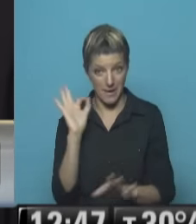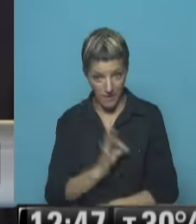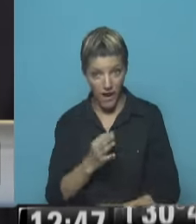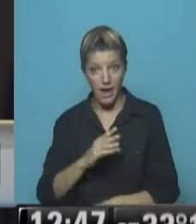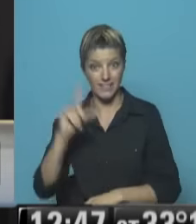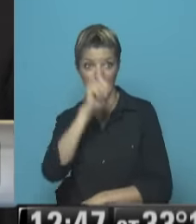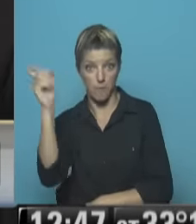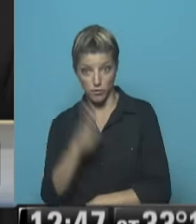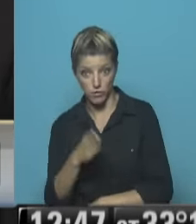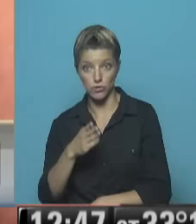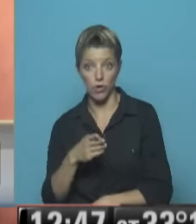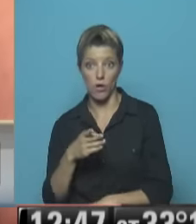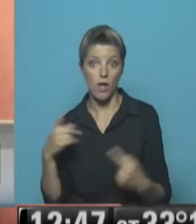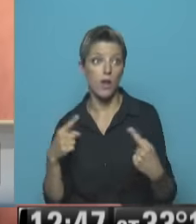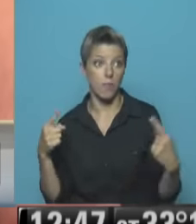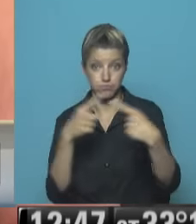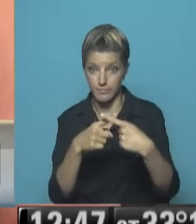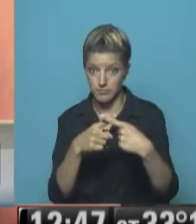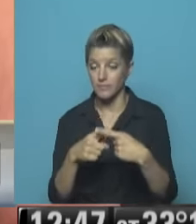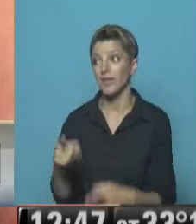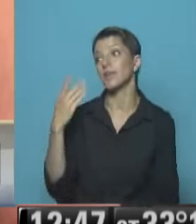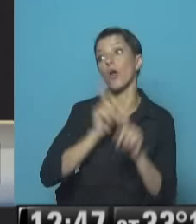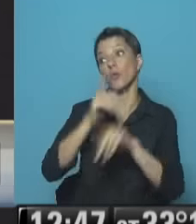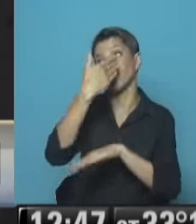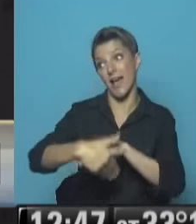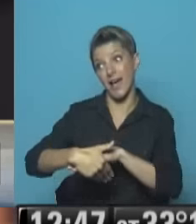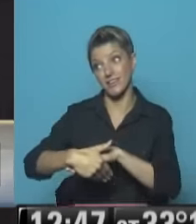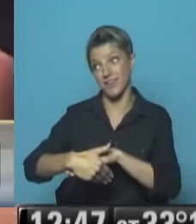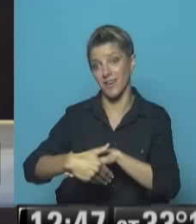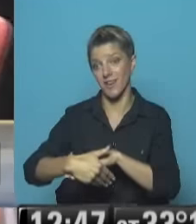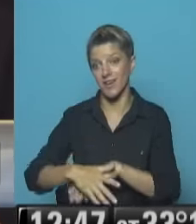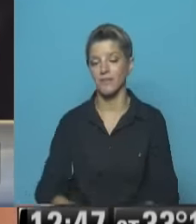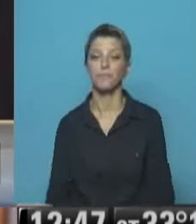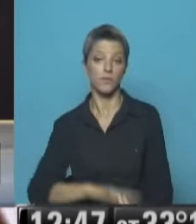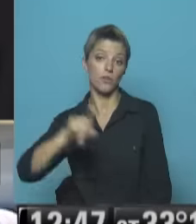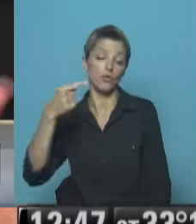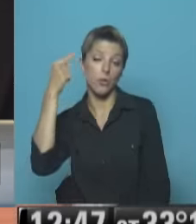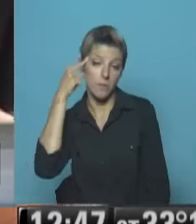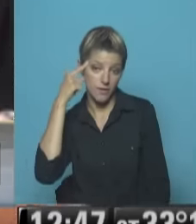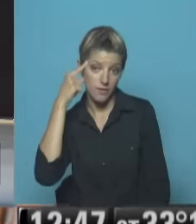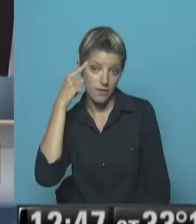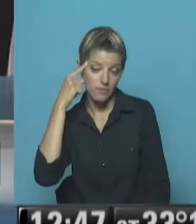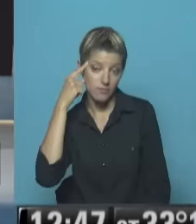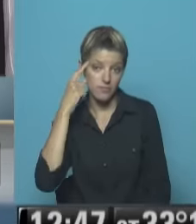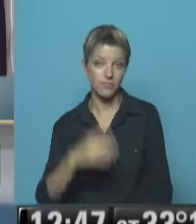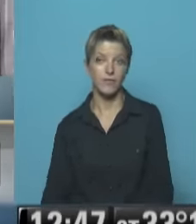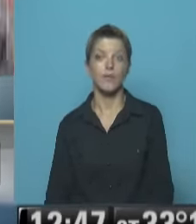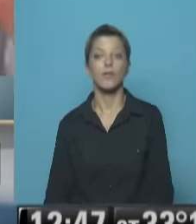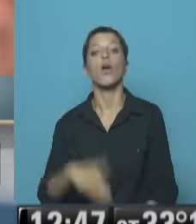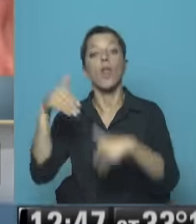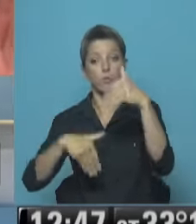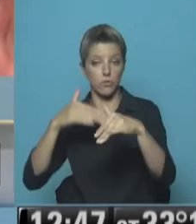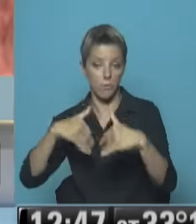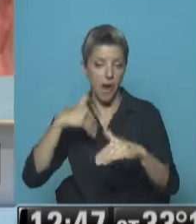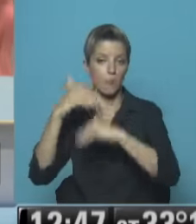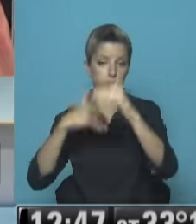algunos Que quieren hacerlo Por las calles Son más radicales Todavía Bueno Y hay otros Que piensan Que electoralmente Van a avanzar